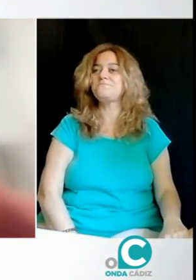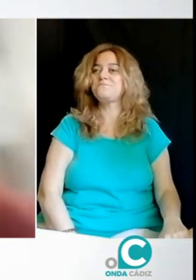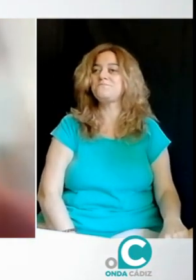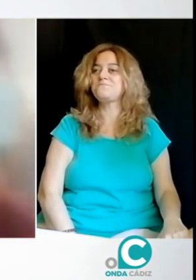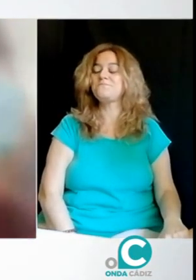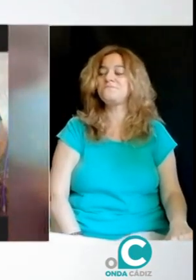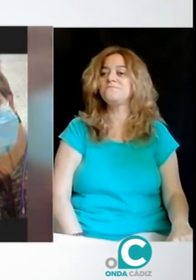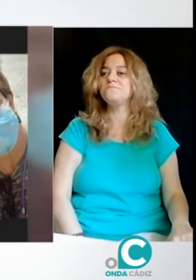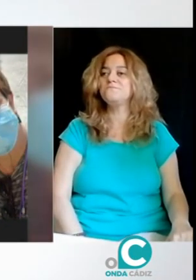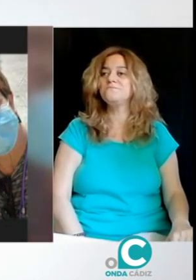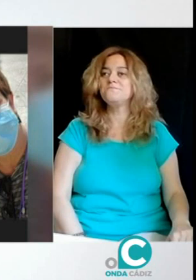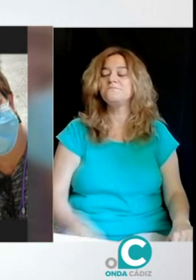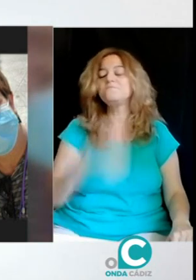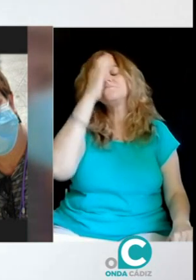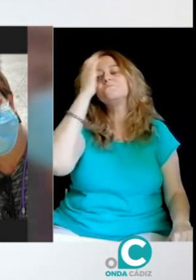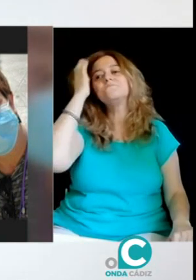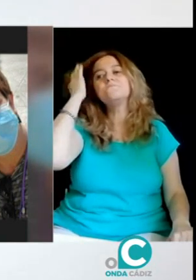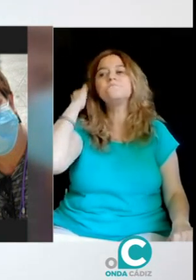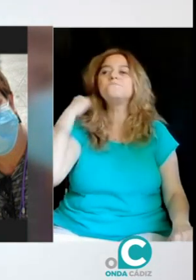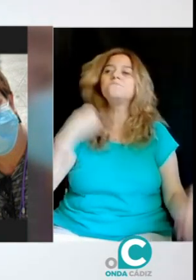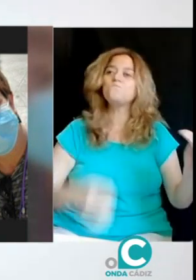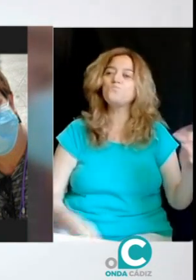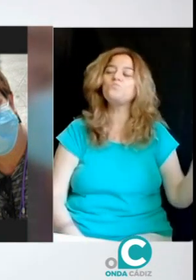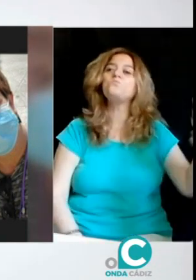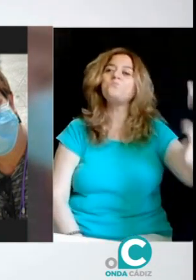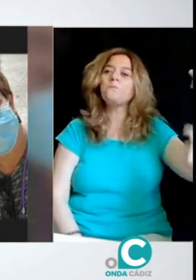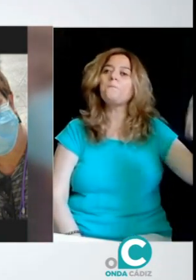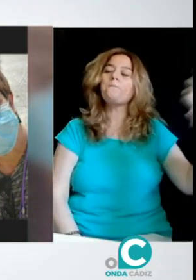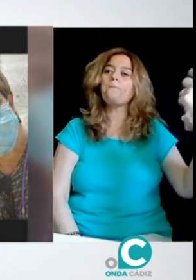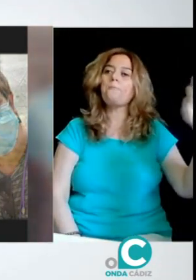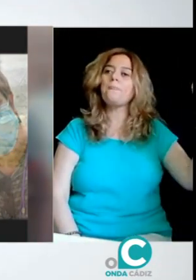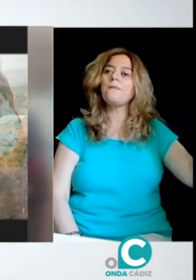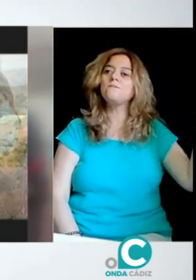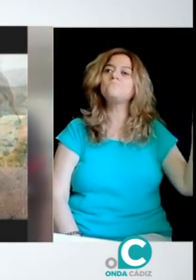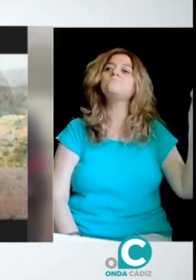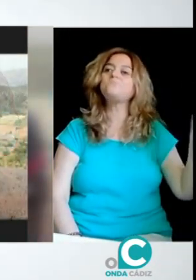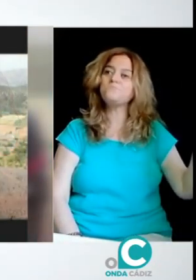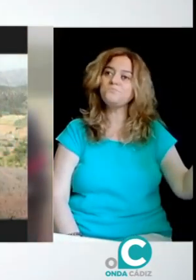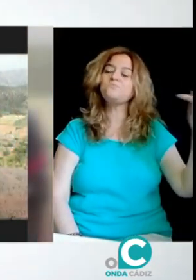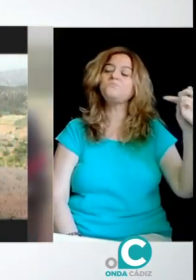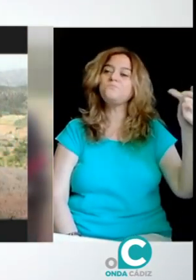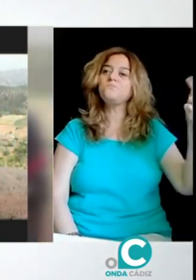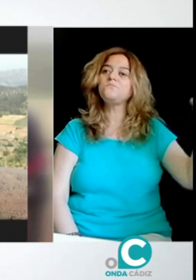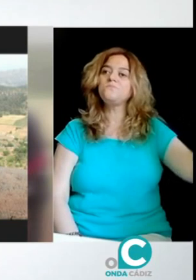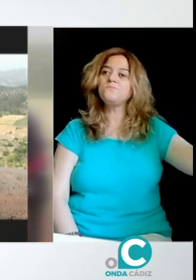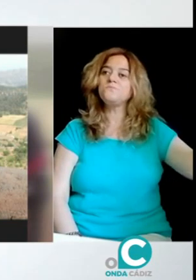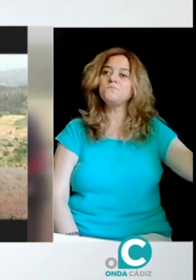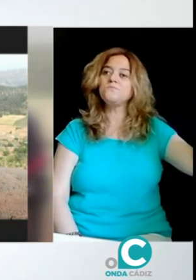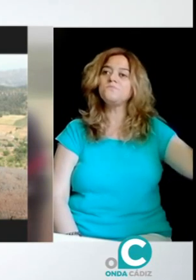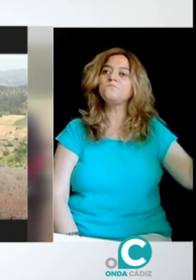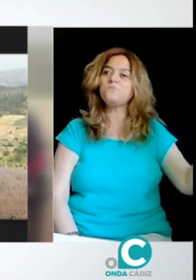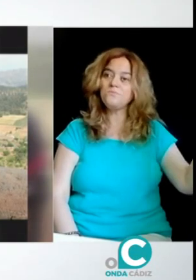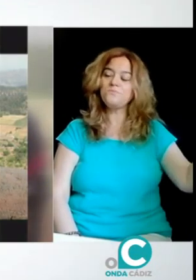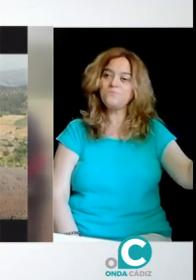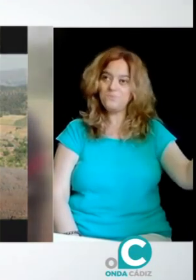María del Carmen, la pérdida de visión y de la audición en este caso puede ser congénita, es decir, de nacimiento o bien